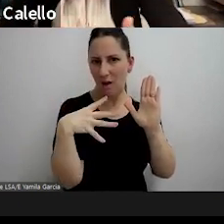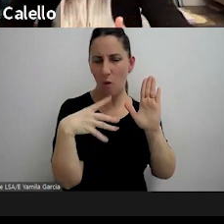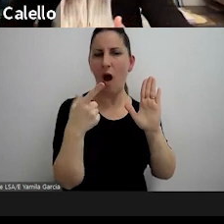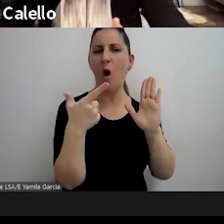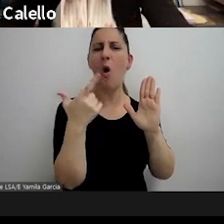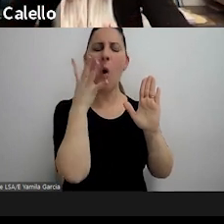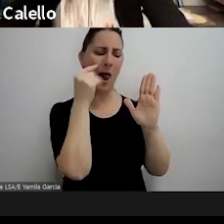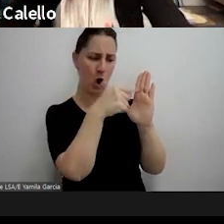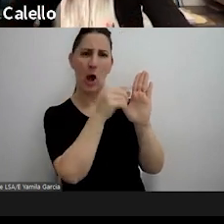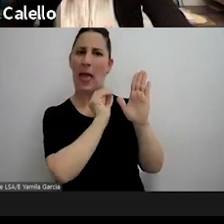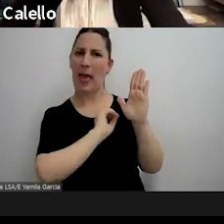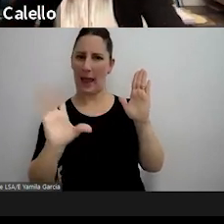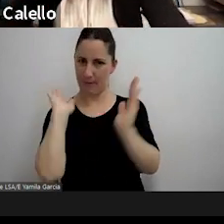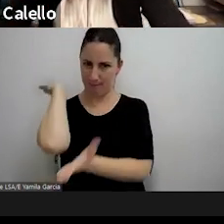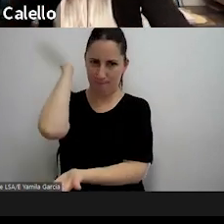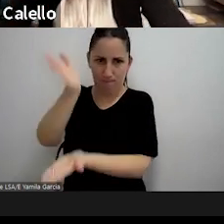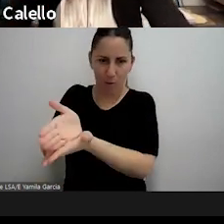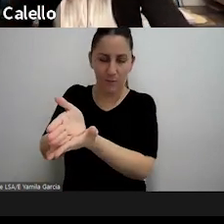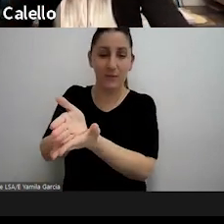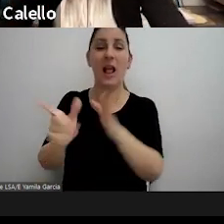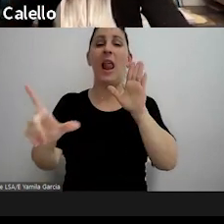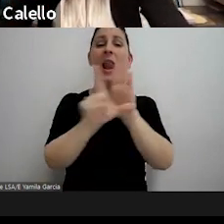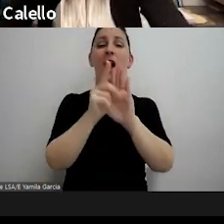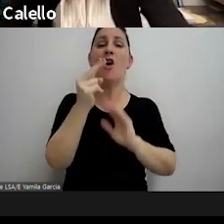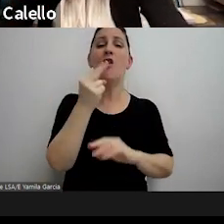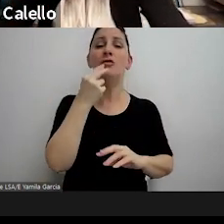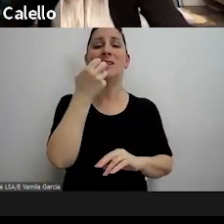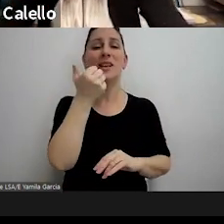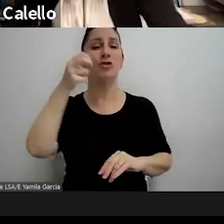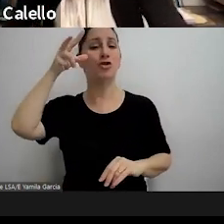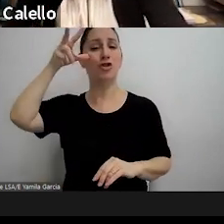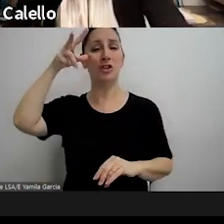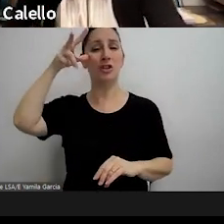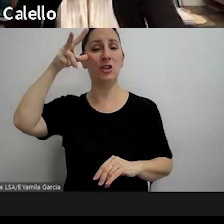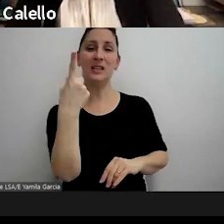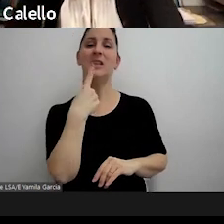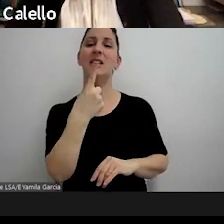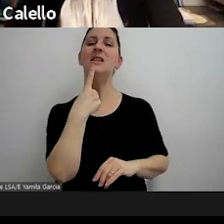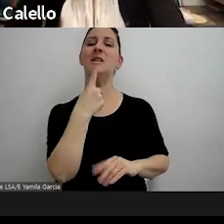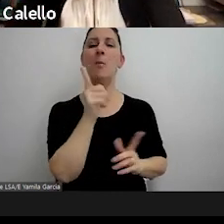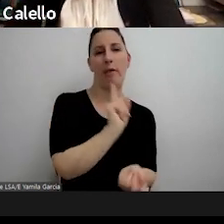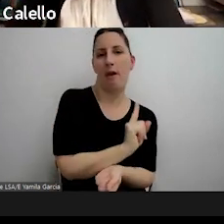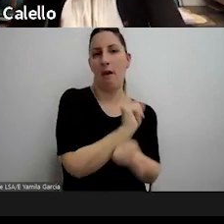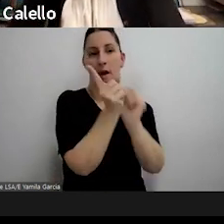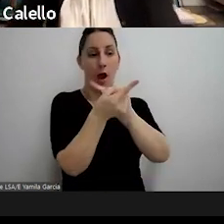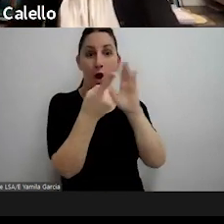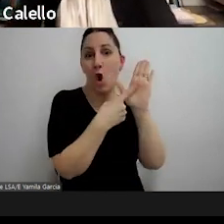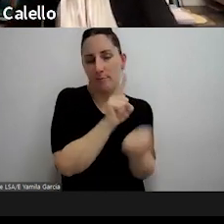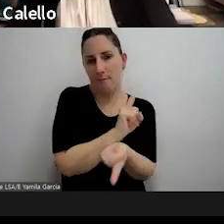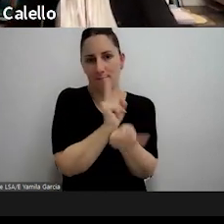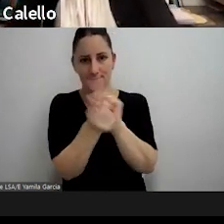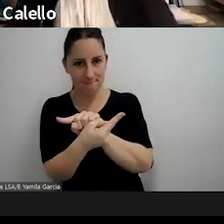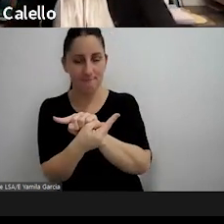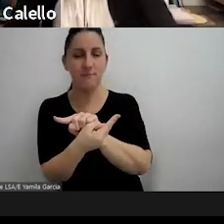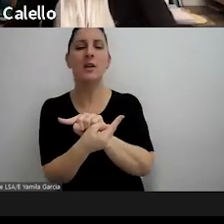vicio grave y a su vez en la ley 11683 también se establece la supletoriedad de esta norma con lo cual no hay